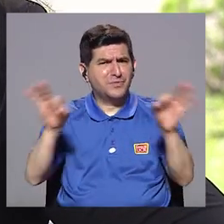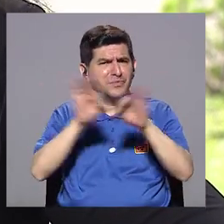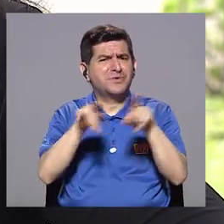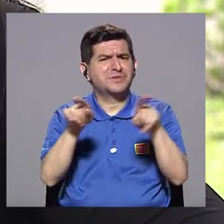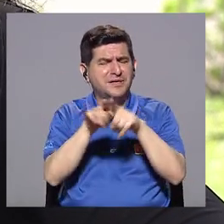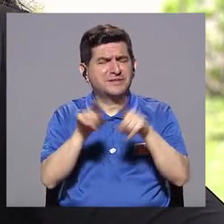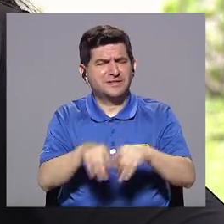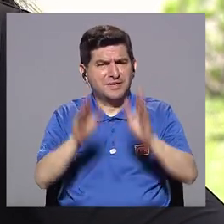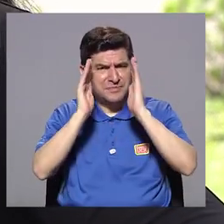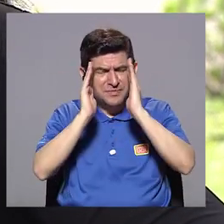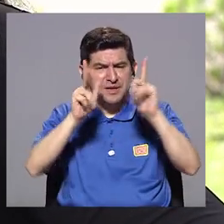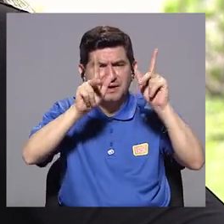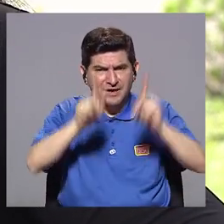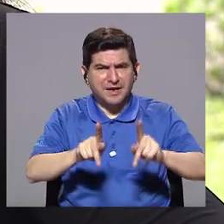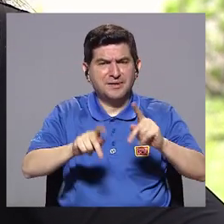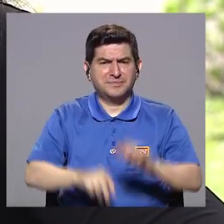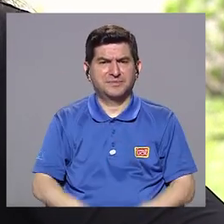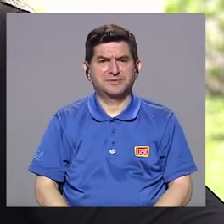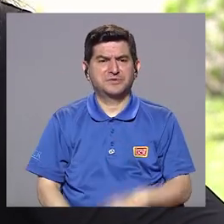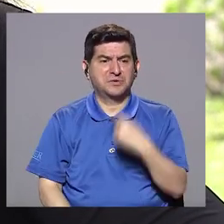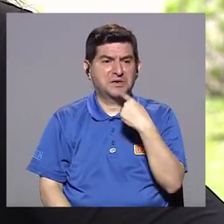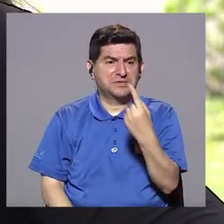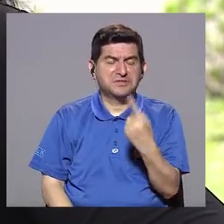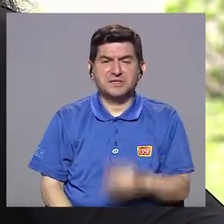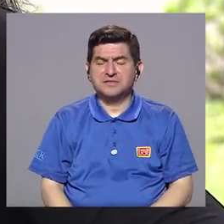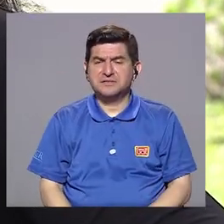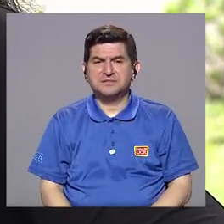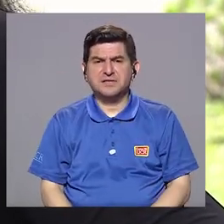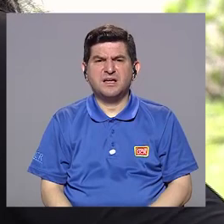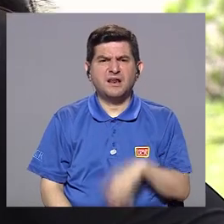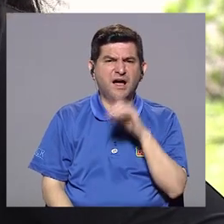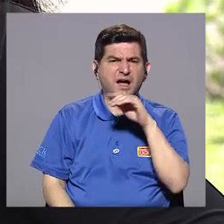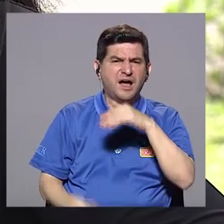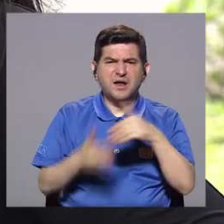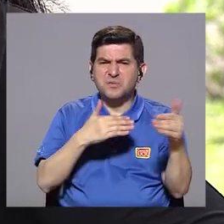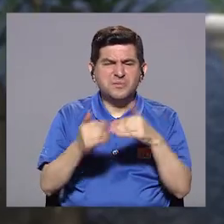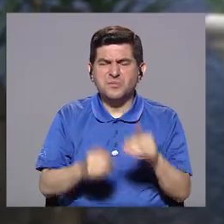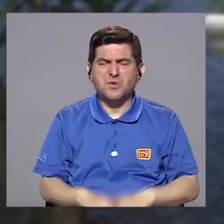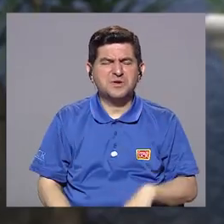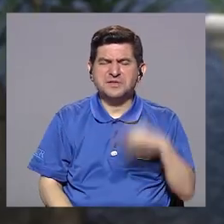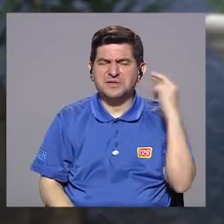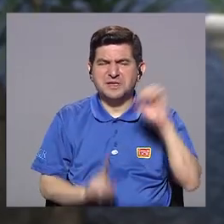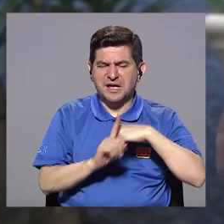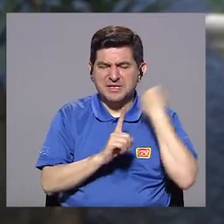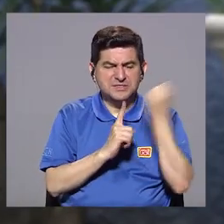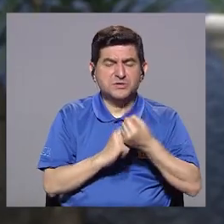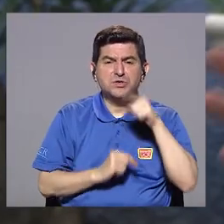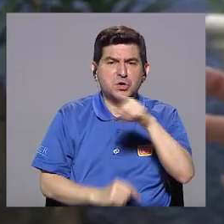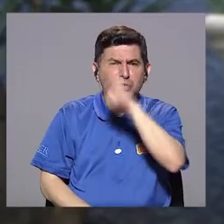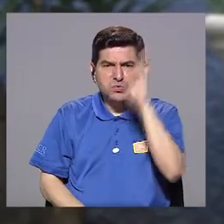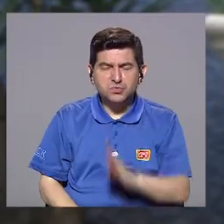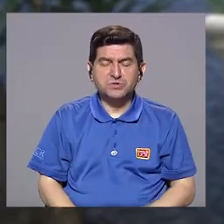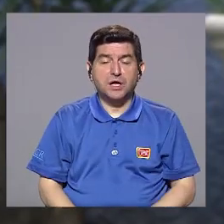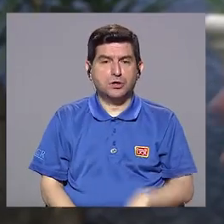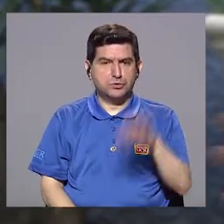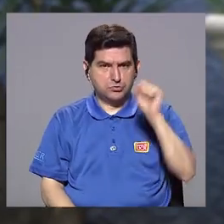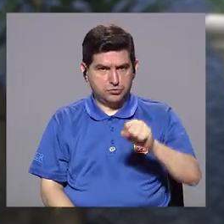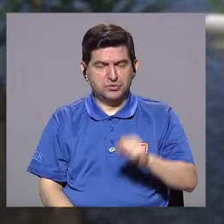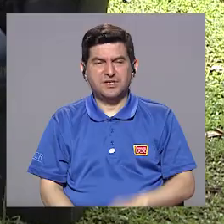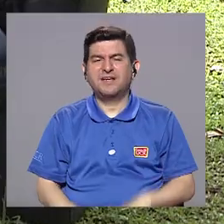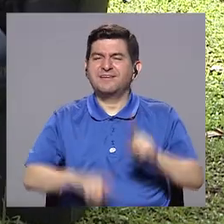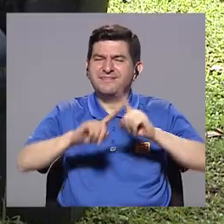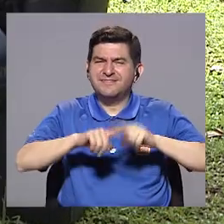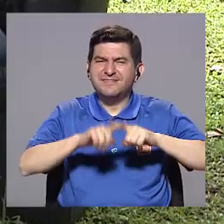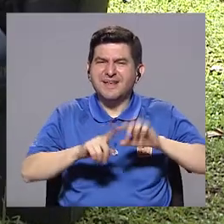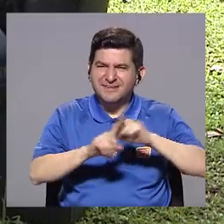hacer el llamado a estas personas que dicen, por cualquier cosa sos bipolar. O sea, hay como una tendencia